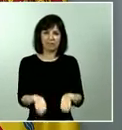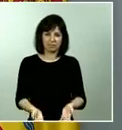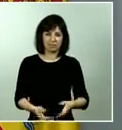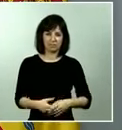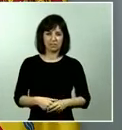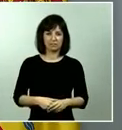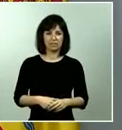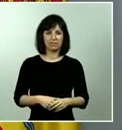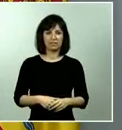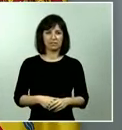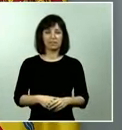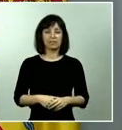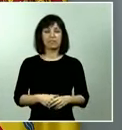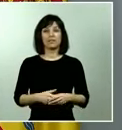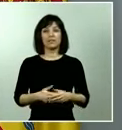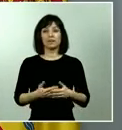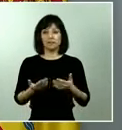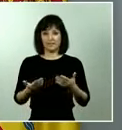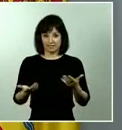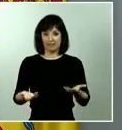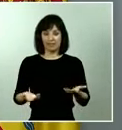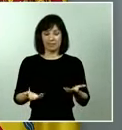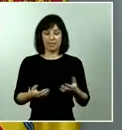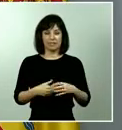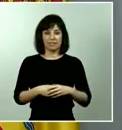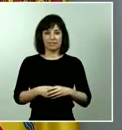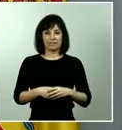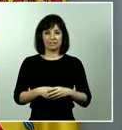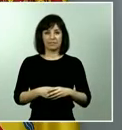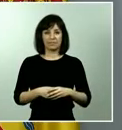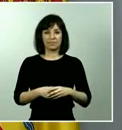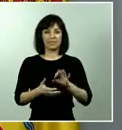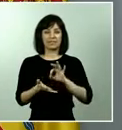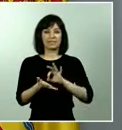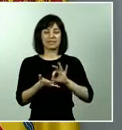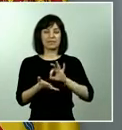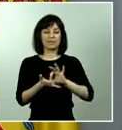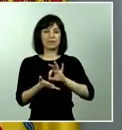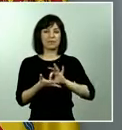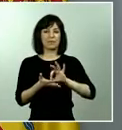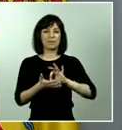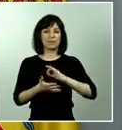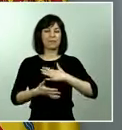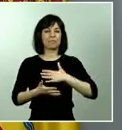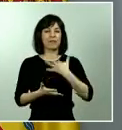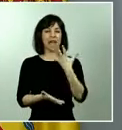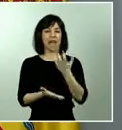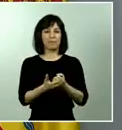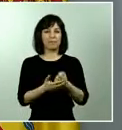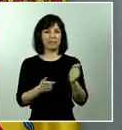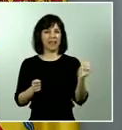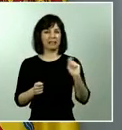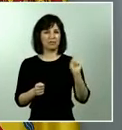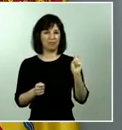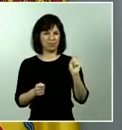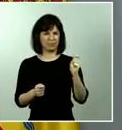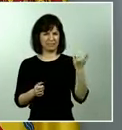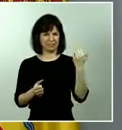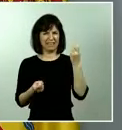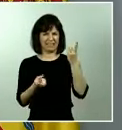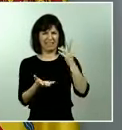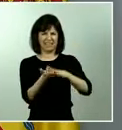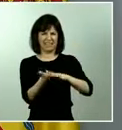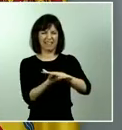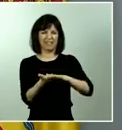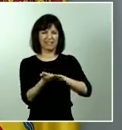términos, también se ha activado el servicio dentro de la aplicación Alercops, que ya he hablado en alguna otra ocasión, la funcionalidad